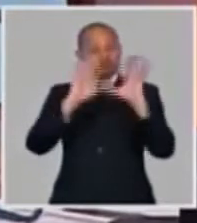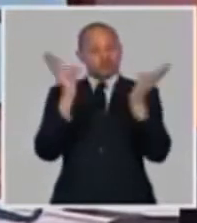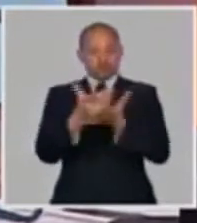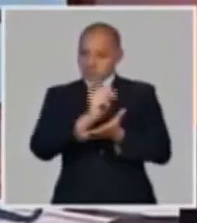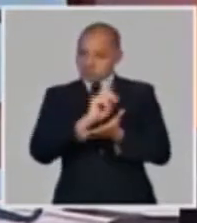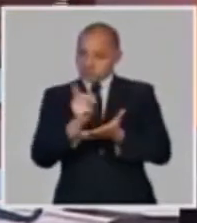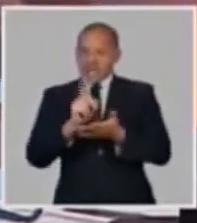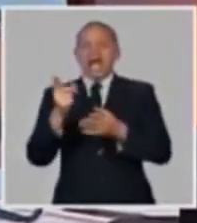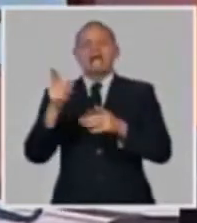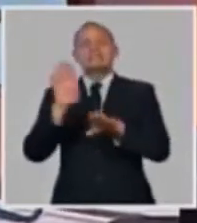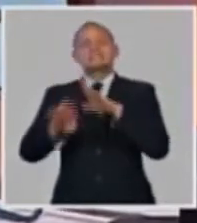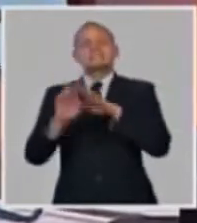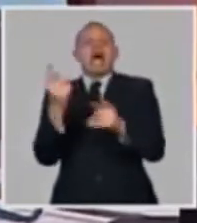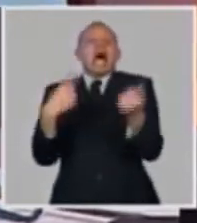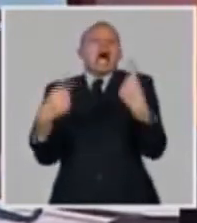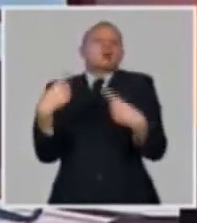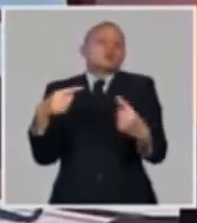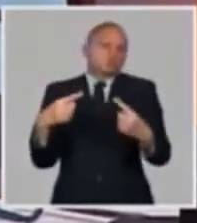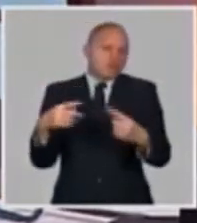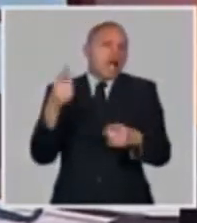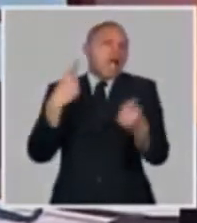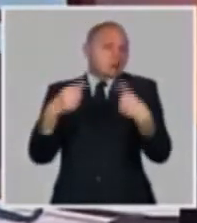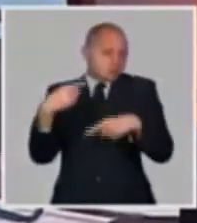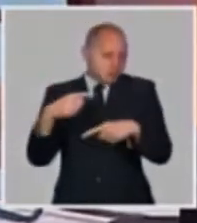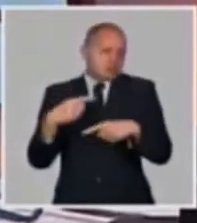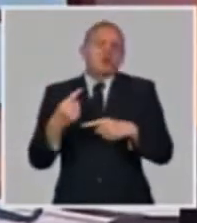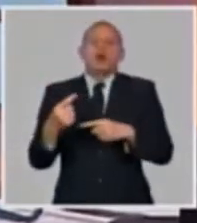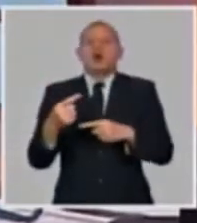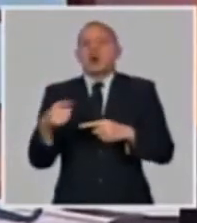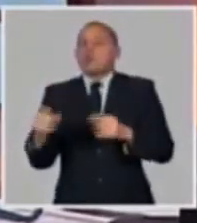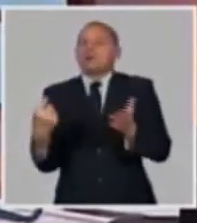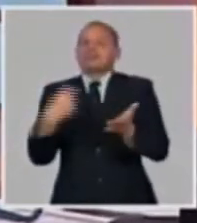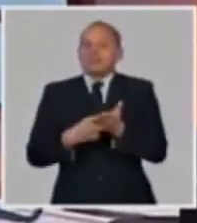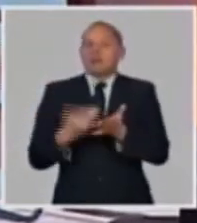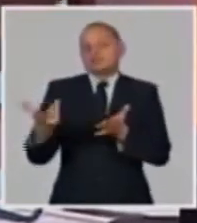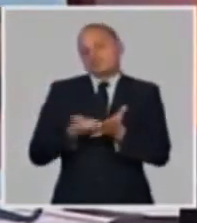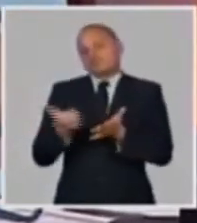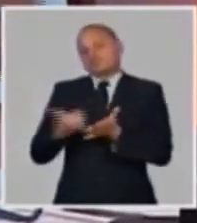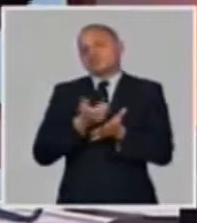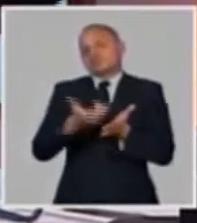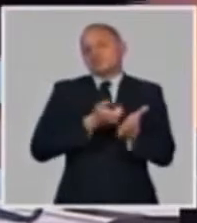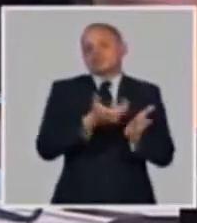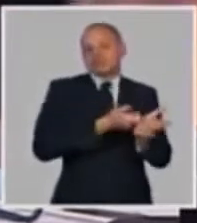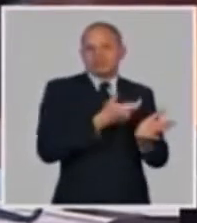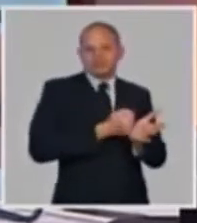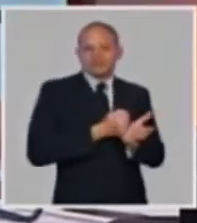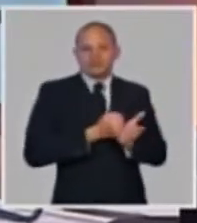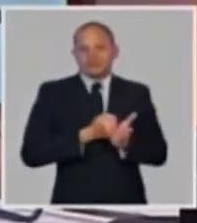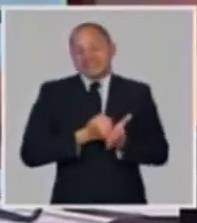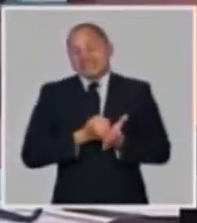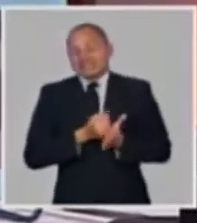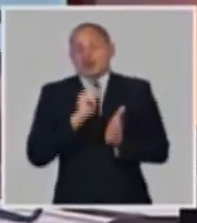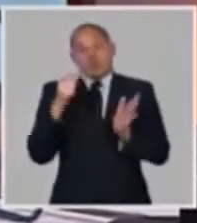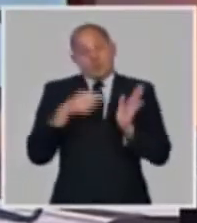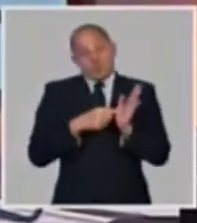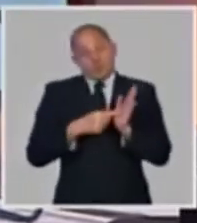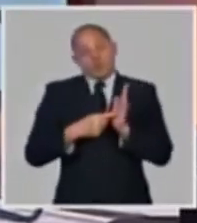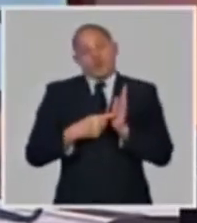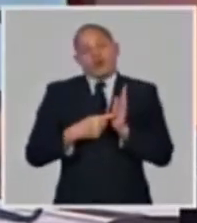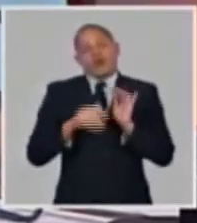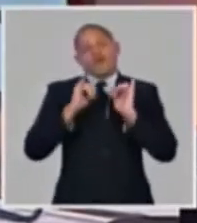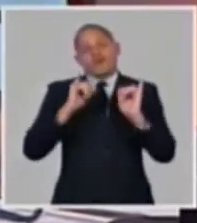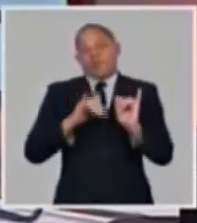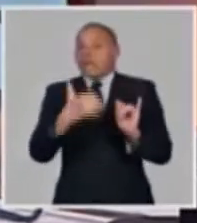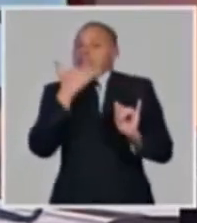buena. Y no se dijo dónde se recogía y no se recogía. Después se incrementaron las entidades que recogían